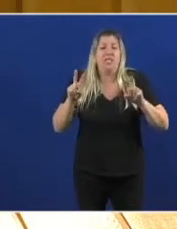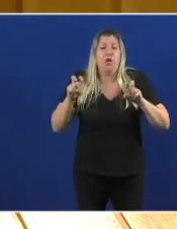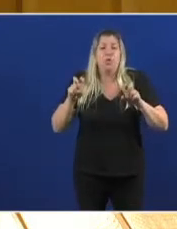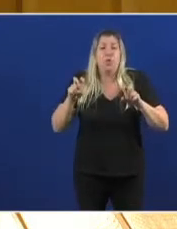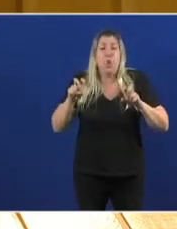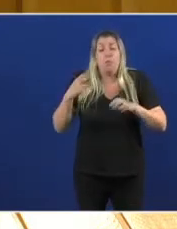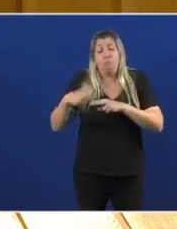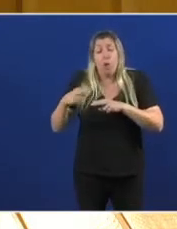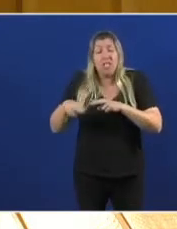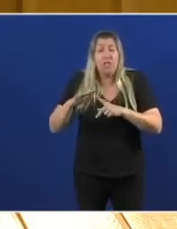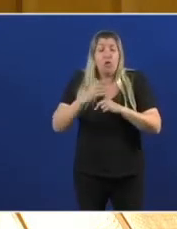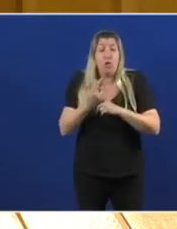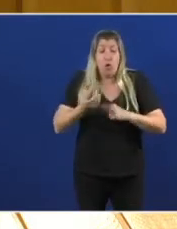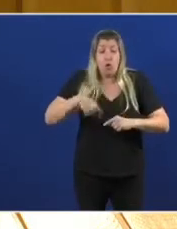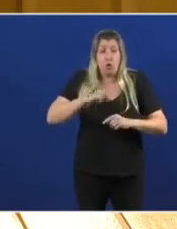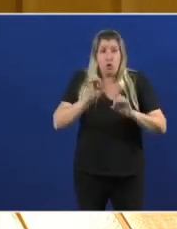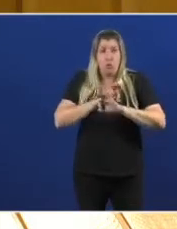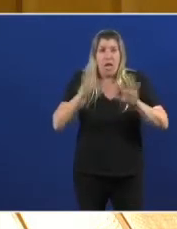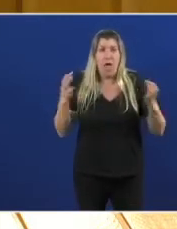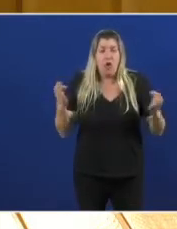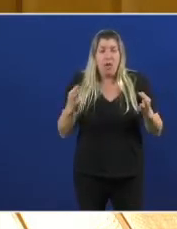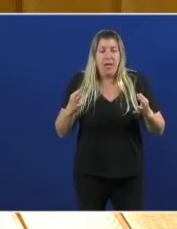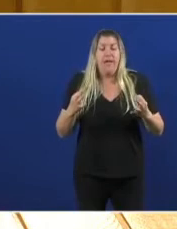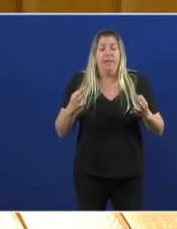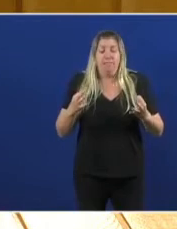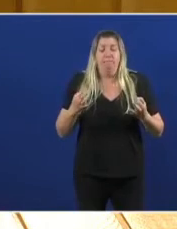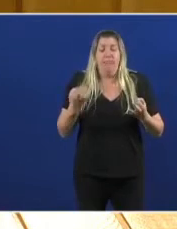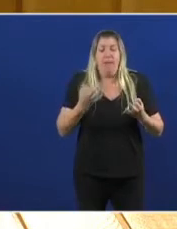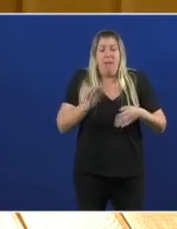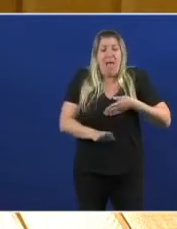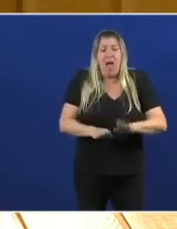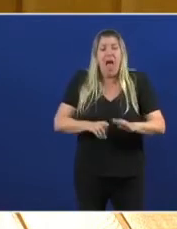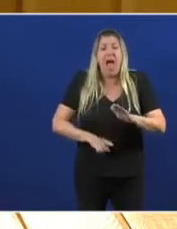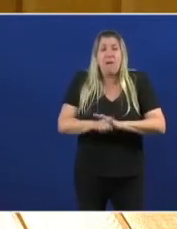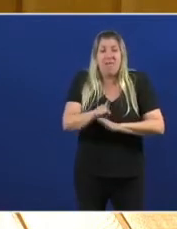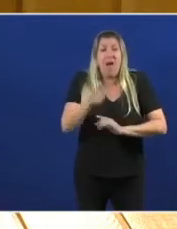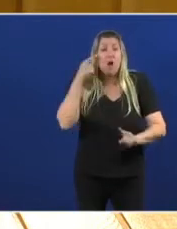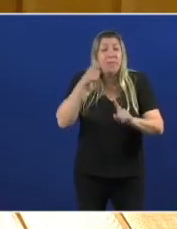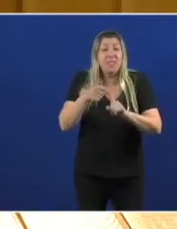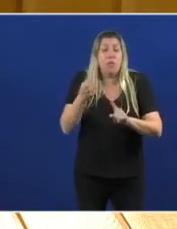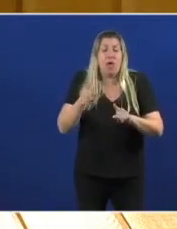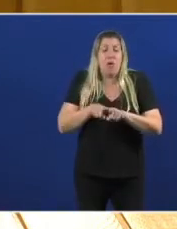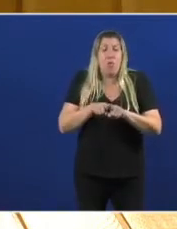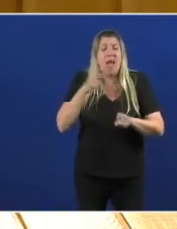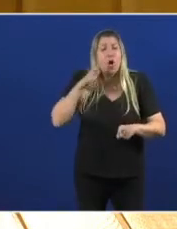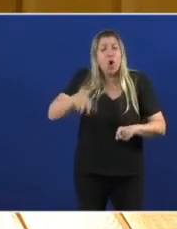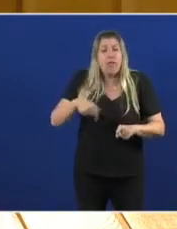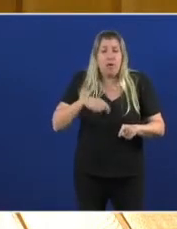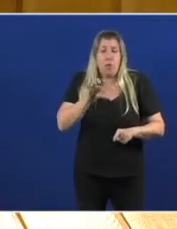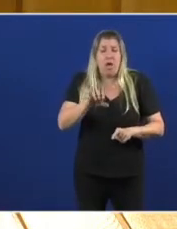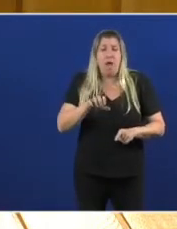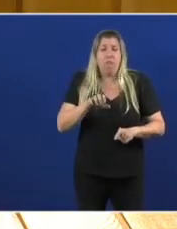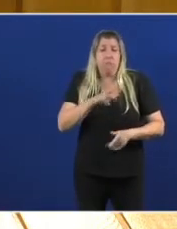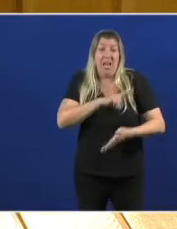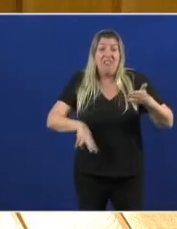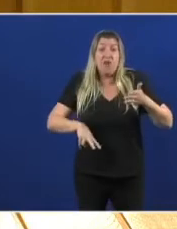Onde non estemos Moi claro Cremos que o lógico É que avancemos Para que se nos reconheza Como que somos Unha nación Onde